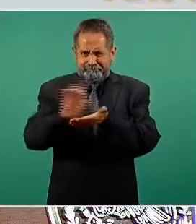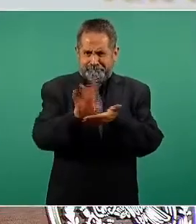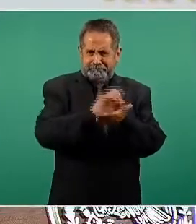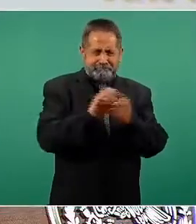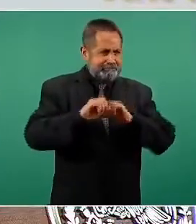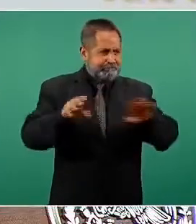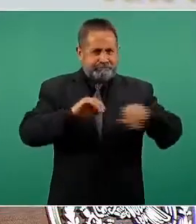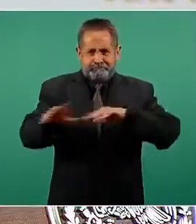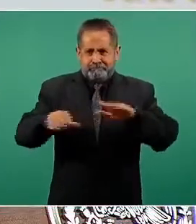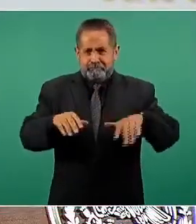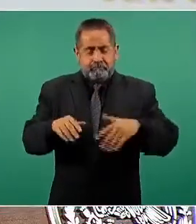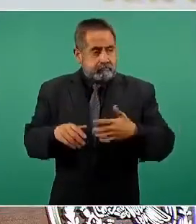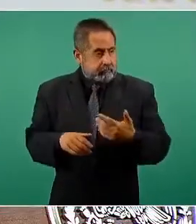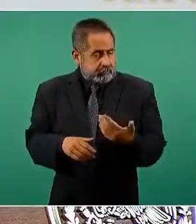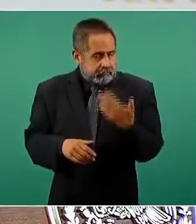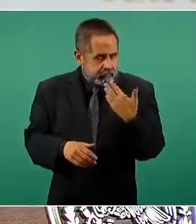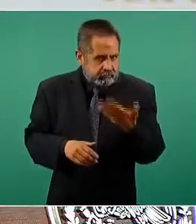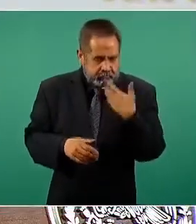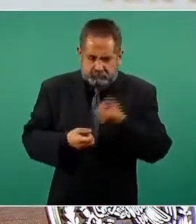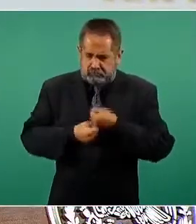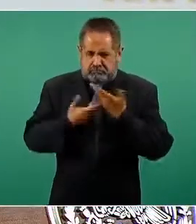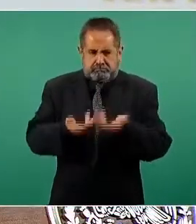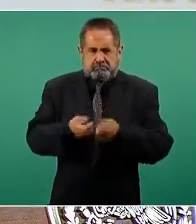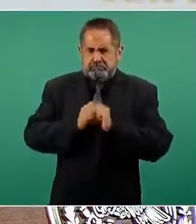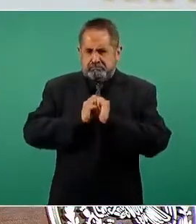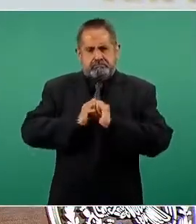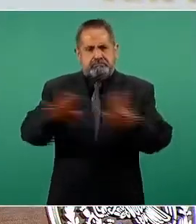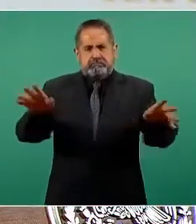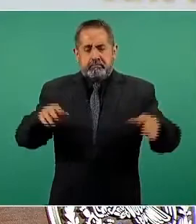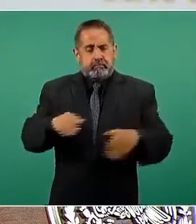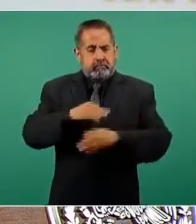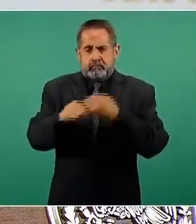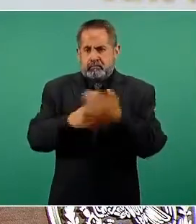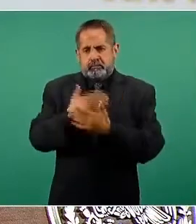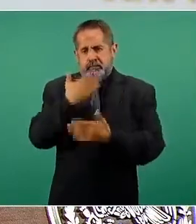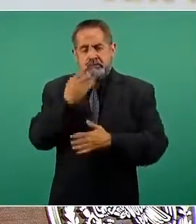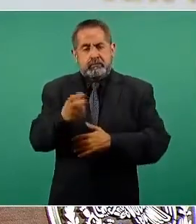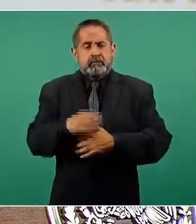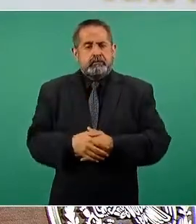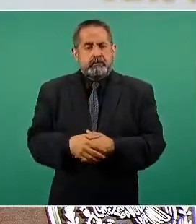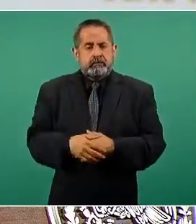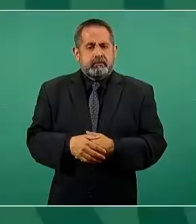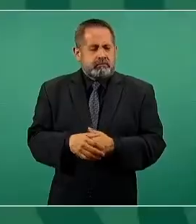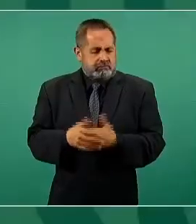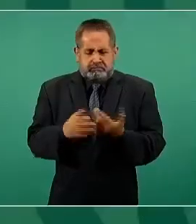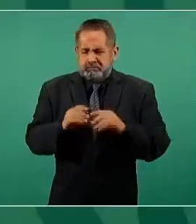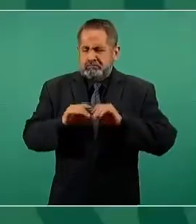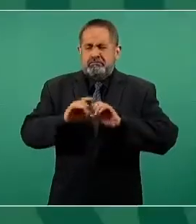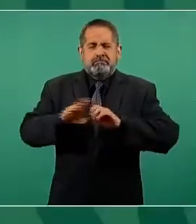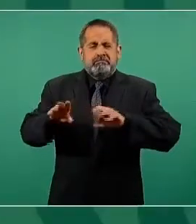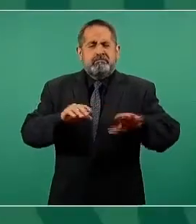manifestar, expresar, todos, todos, todos. Y no le hace que